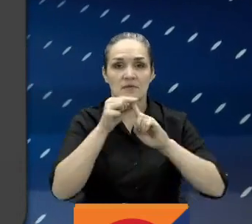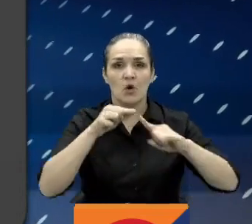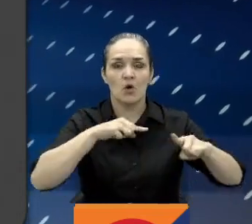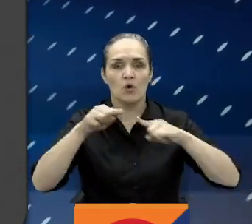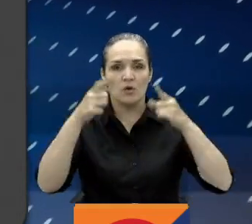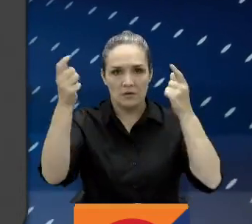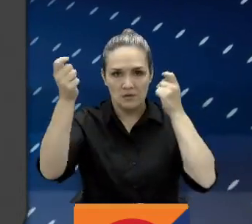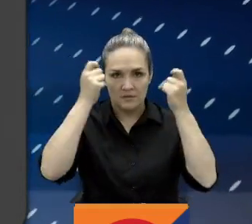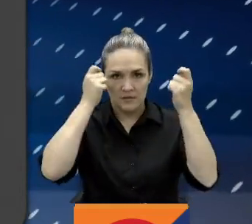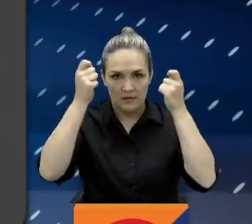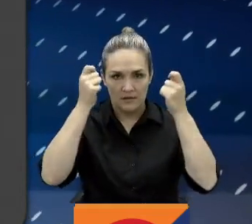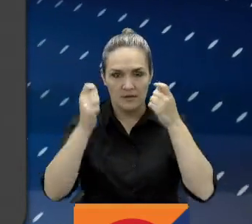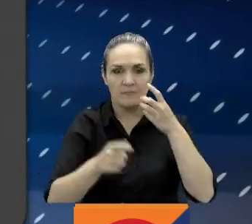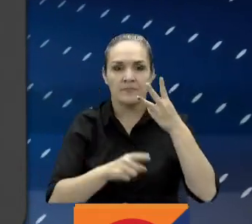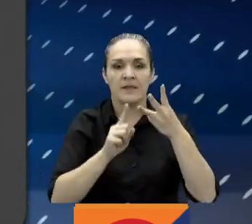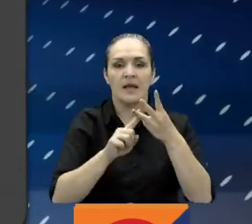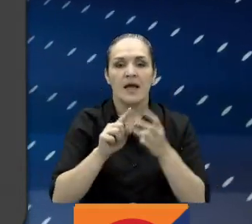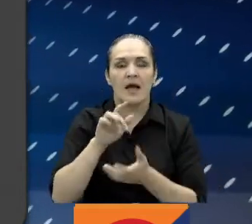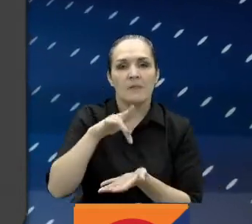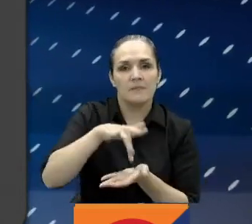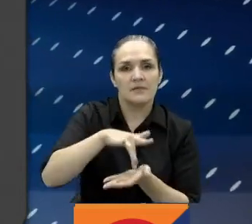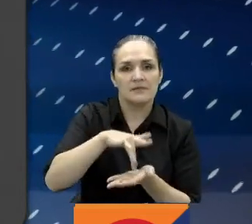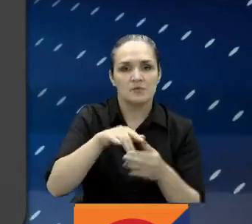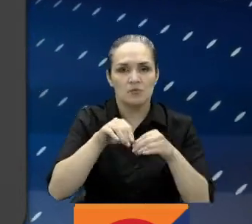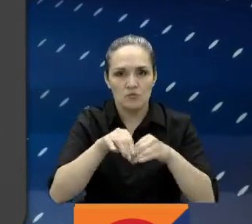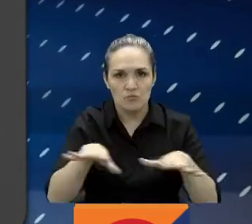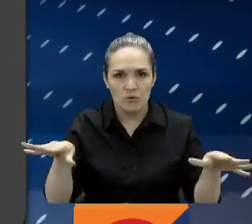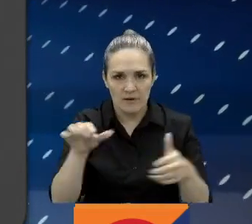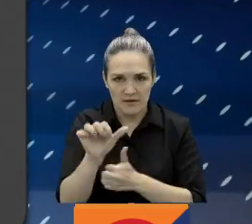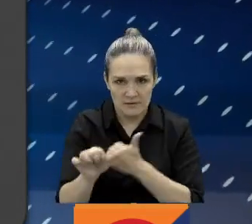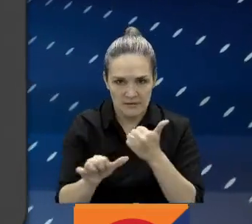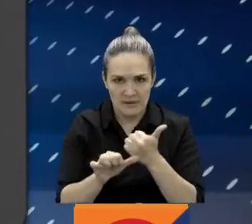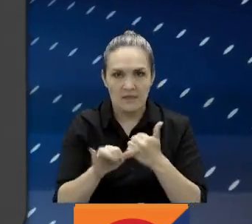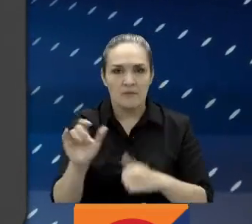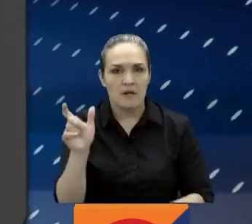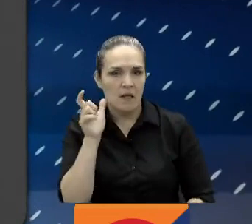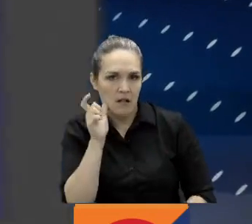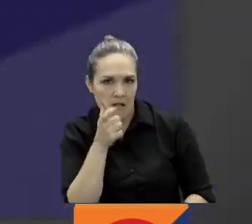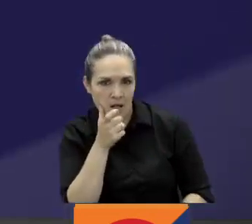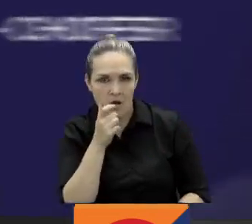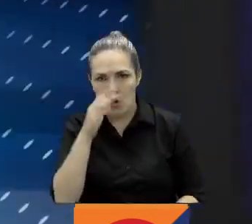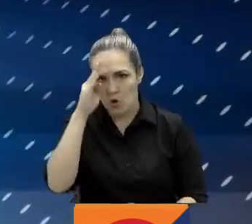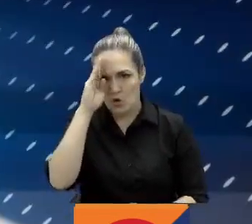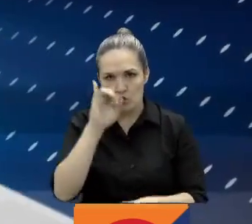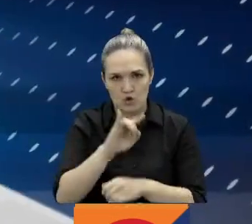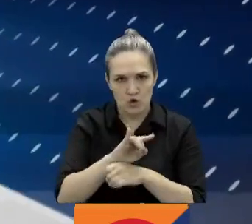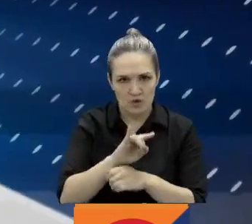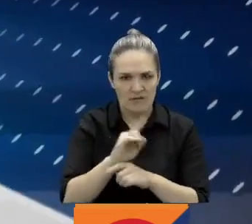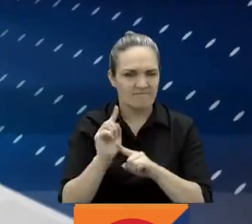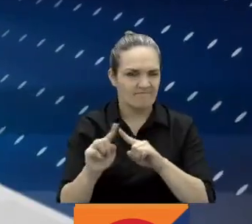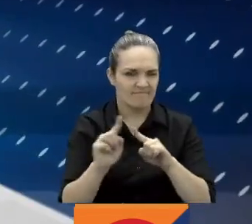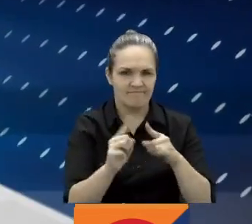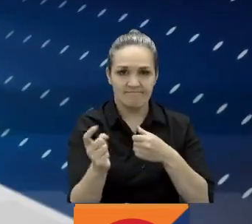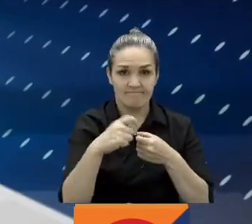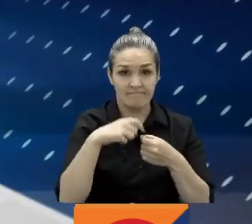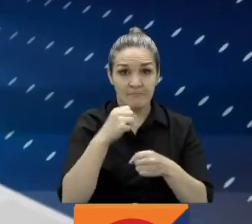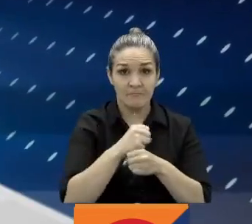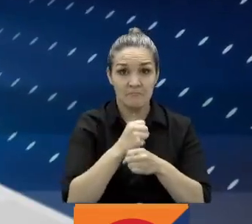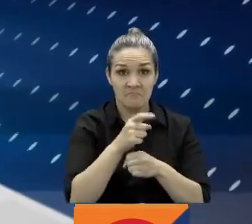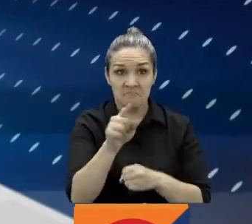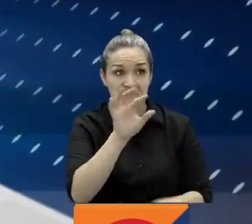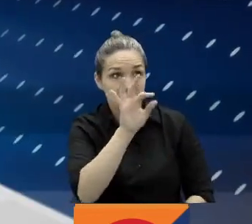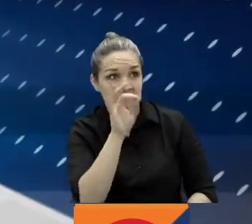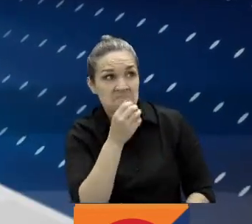estratégico, asistente de participación pública, operador telefónico, chofer, entre otros. De clic en la opción que